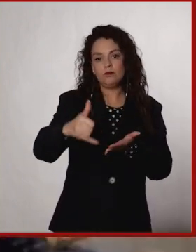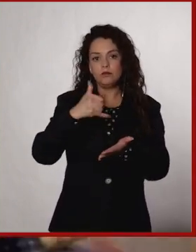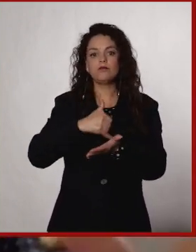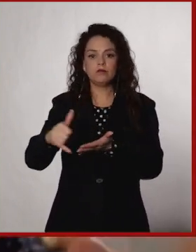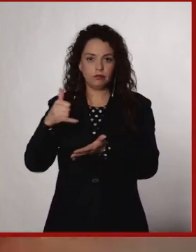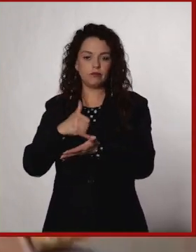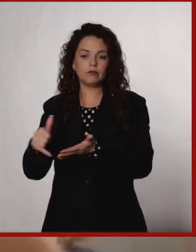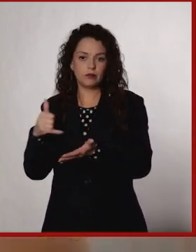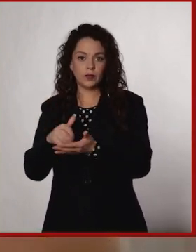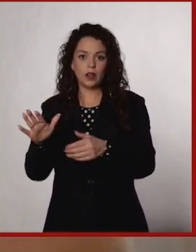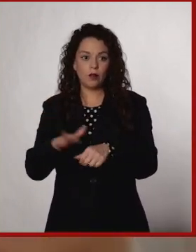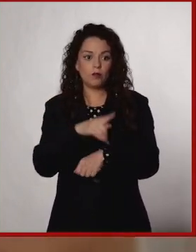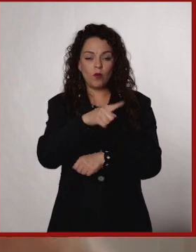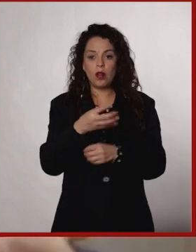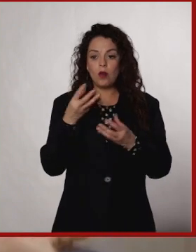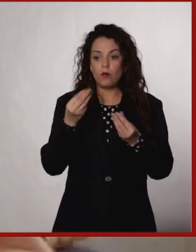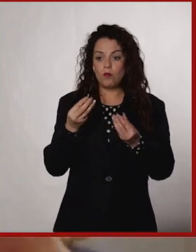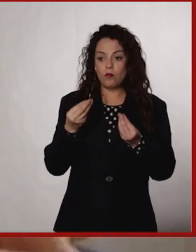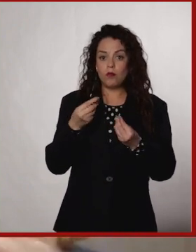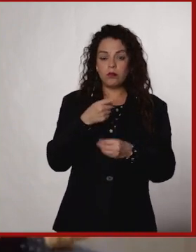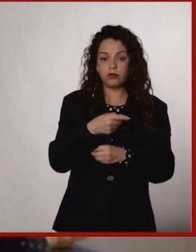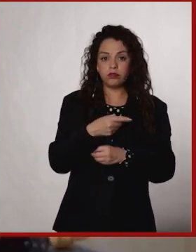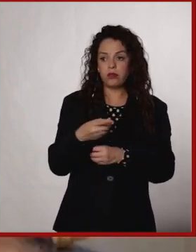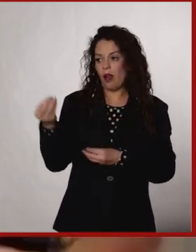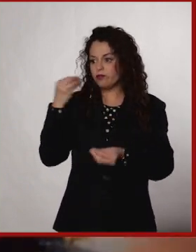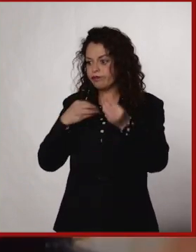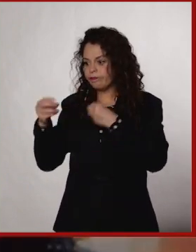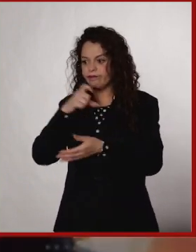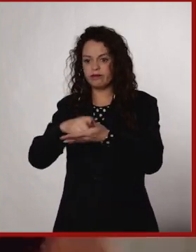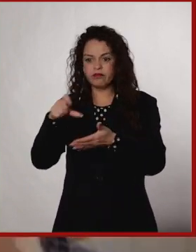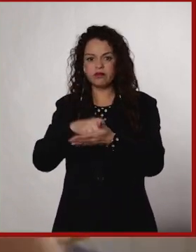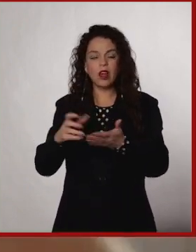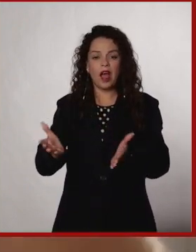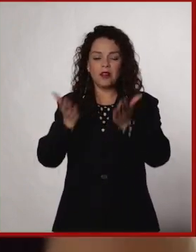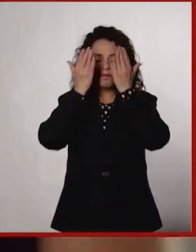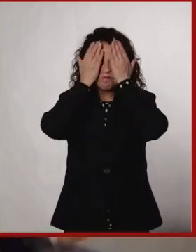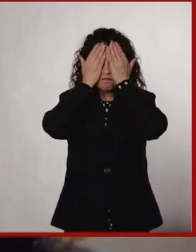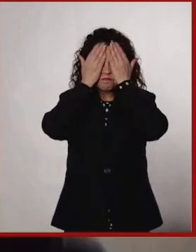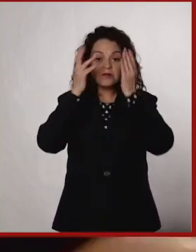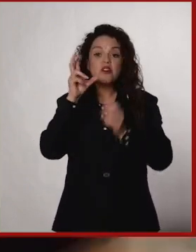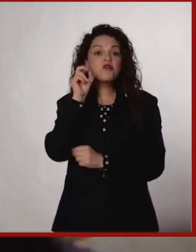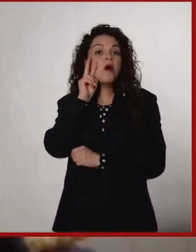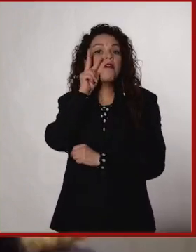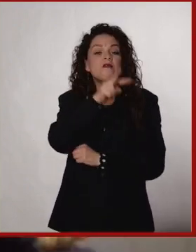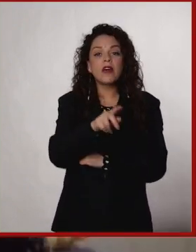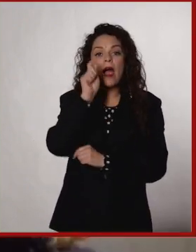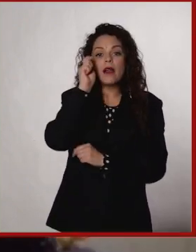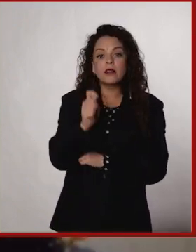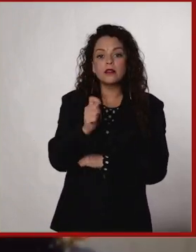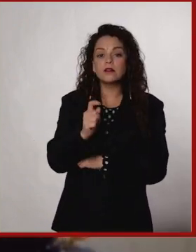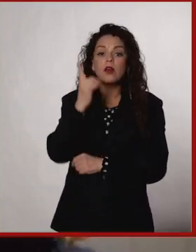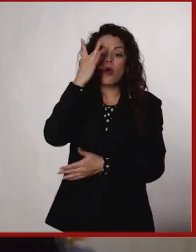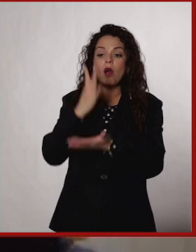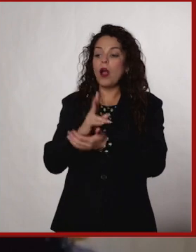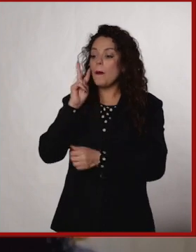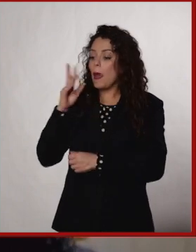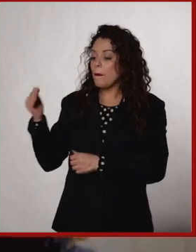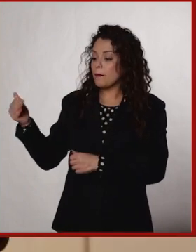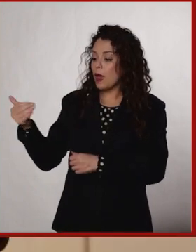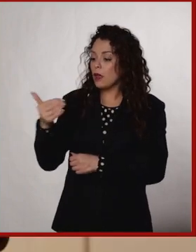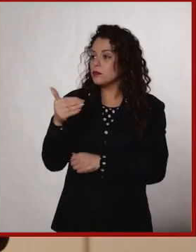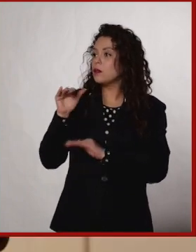ciudades, aparte de que consumen de esa manera, nos desconectamos y no vemos, solo vemos el pez